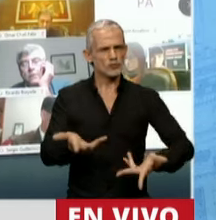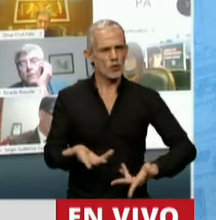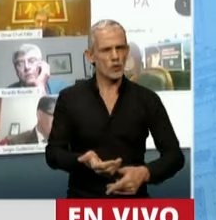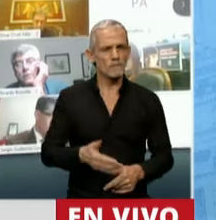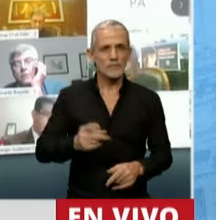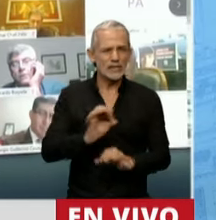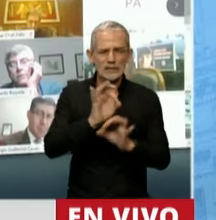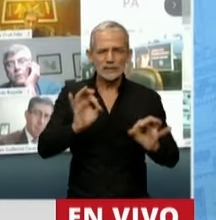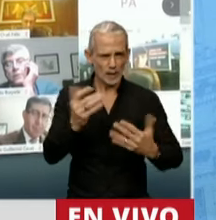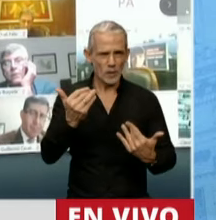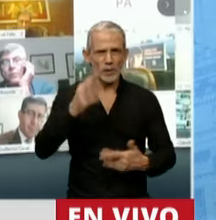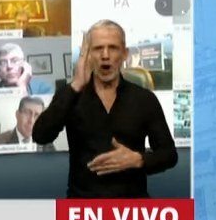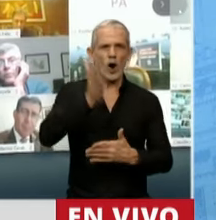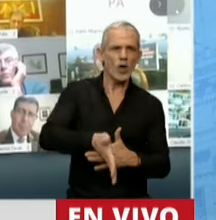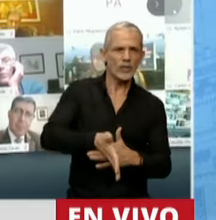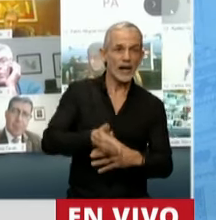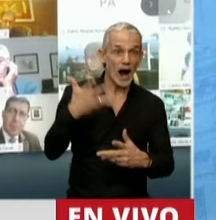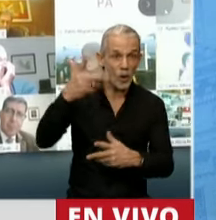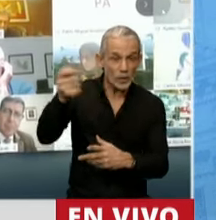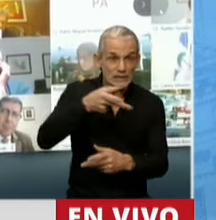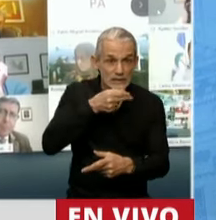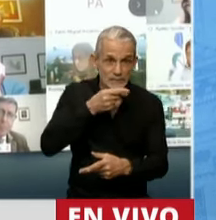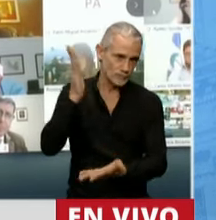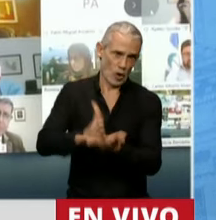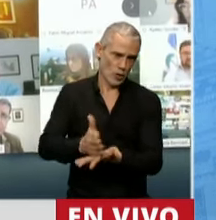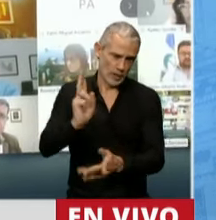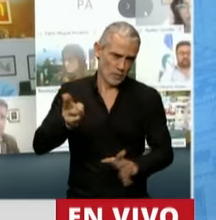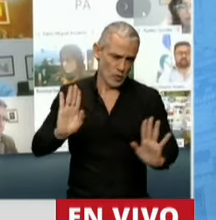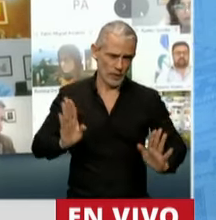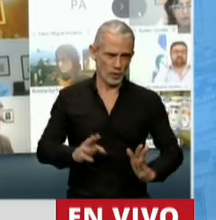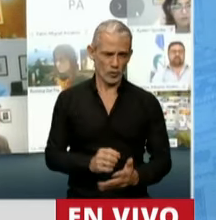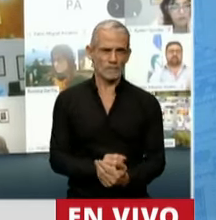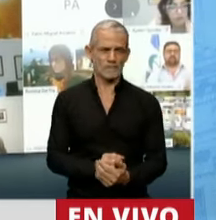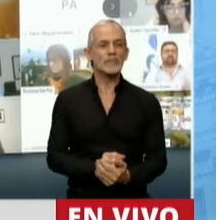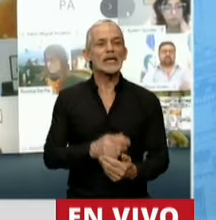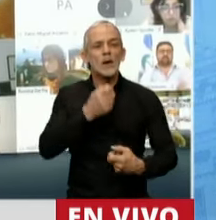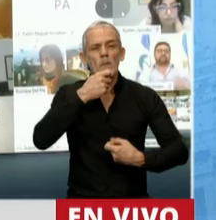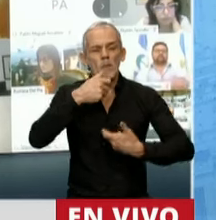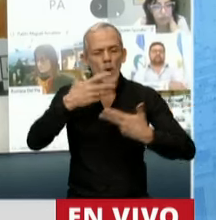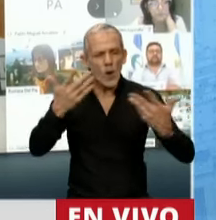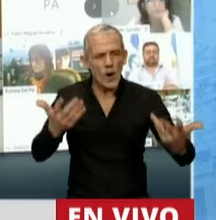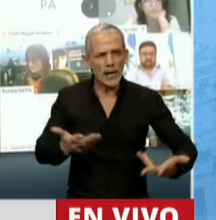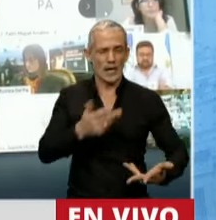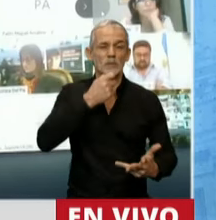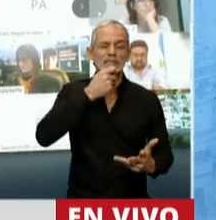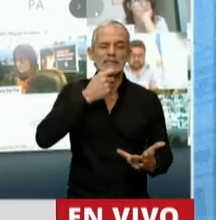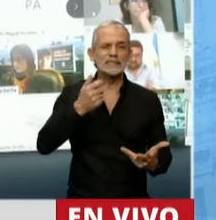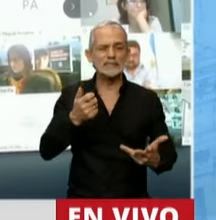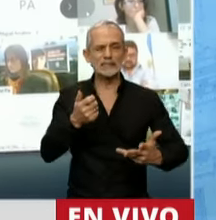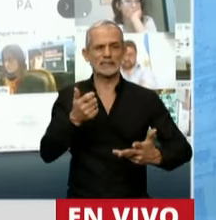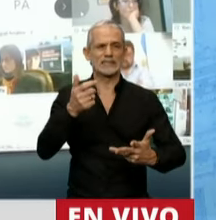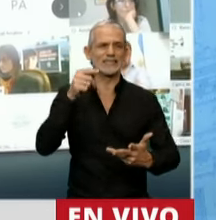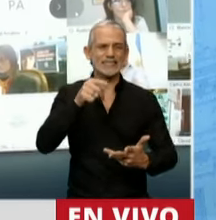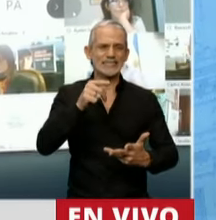que nadie puede ser condenado sin juicio previo. Y en el caso que, por más que